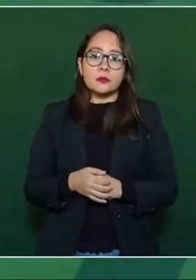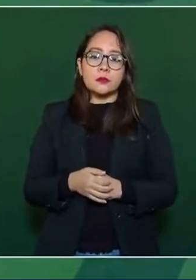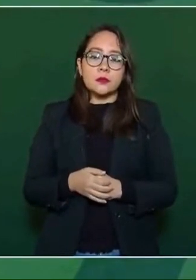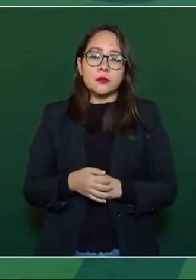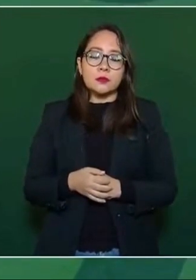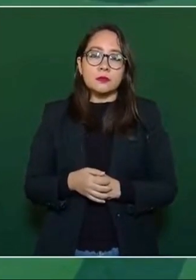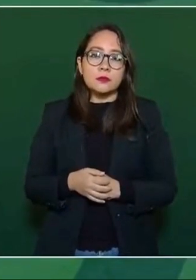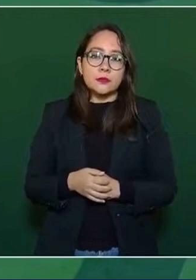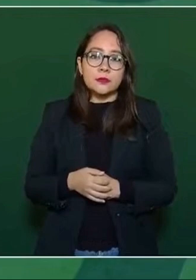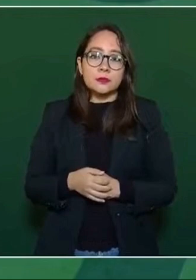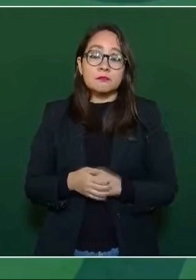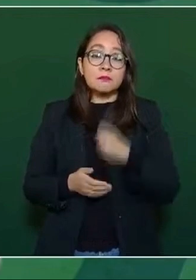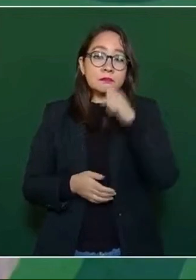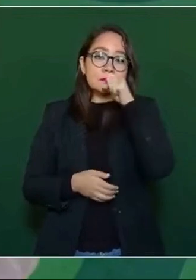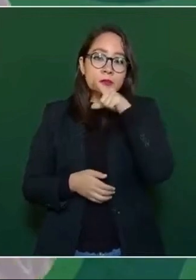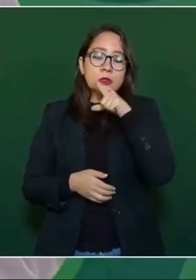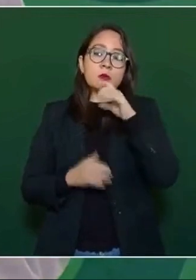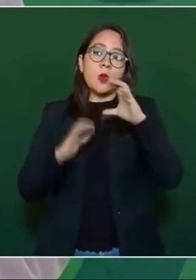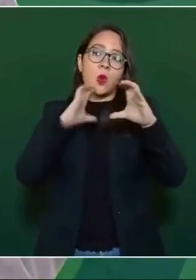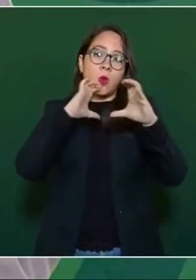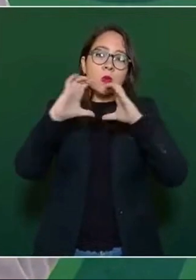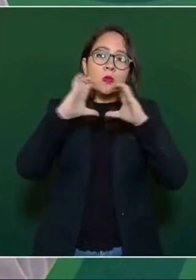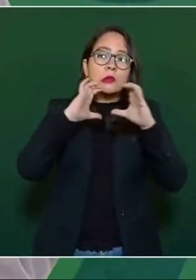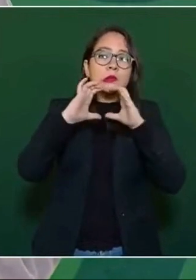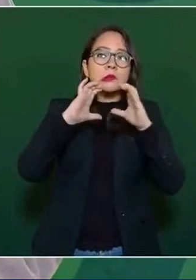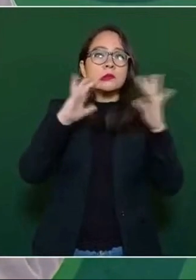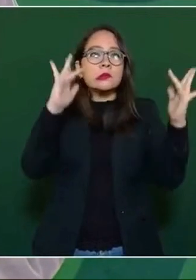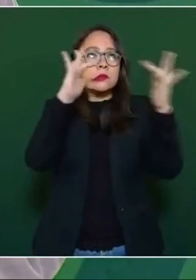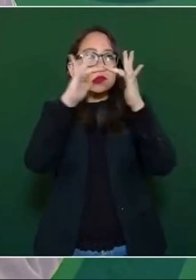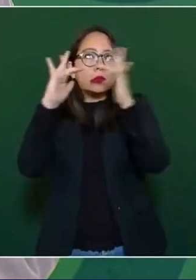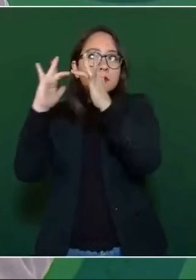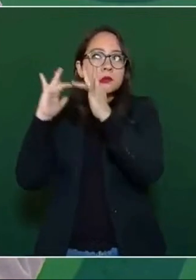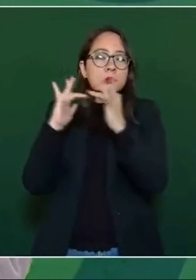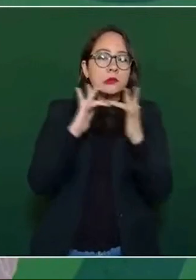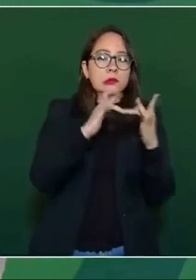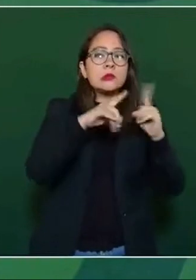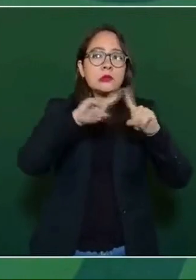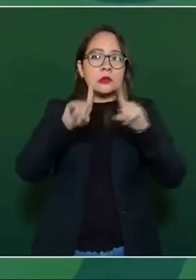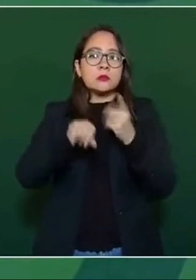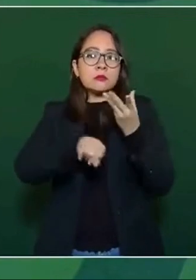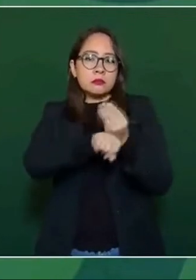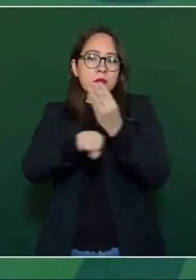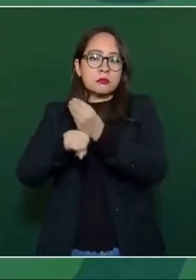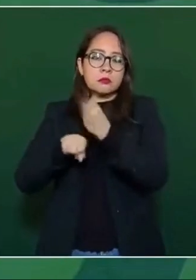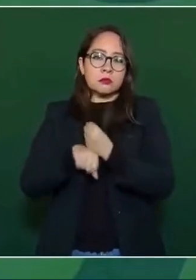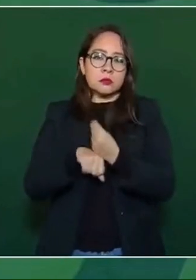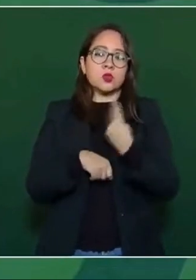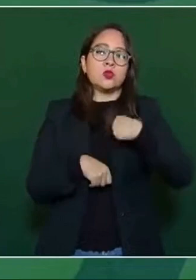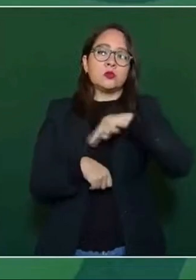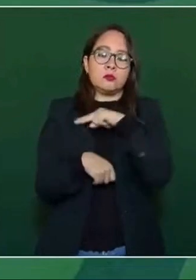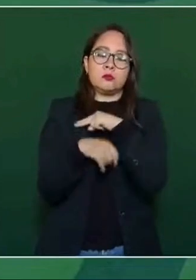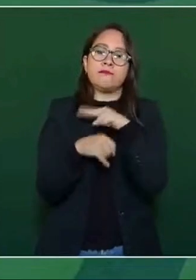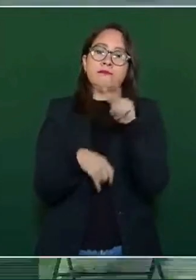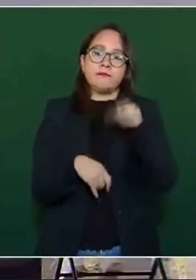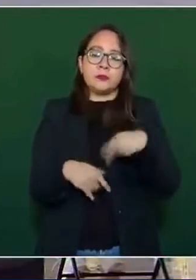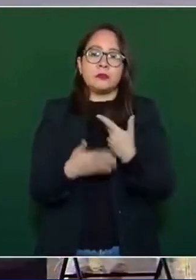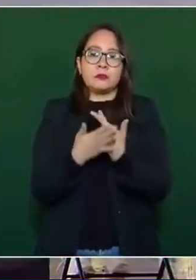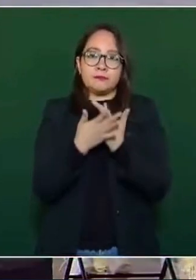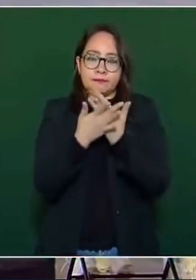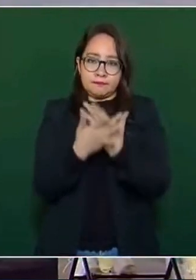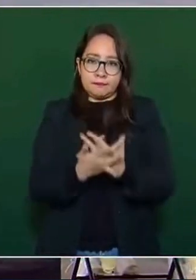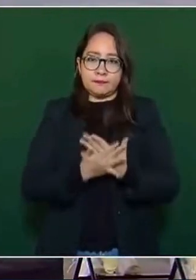restableciendo también las comunicaciones y vamos a esperar para